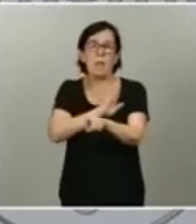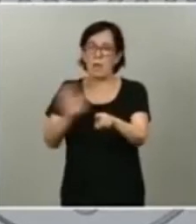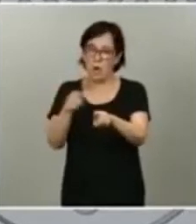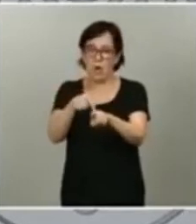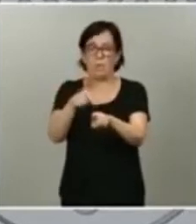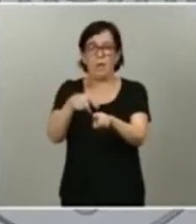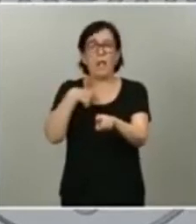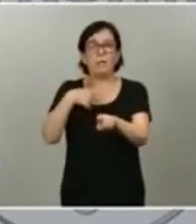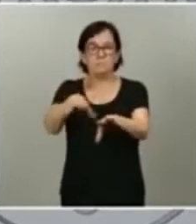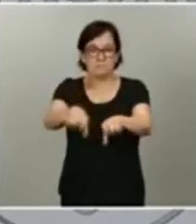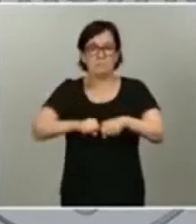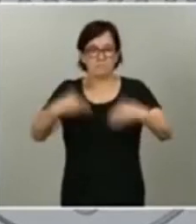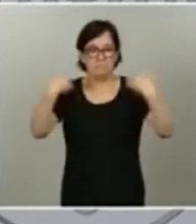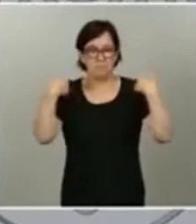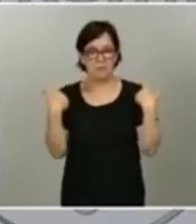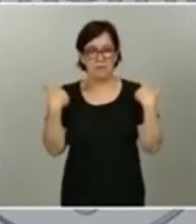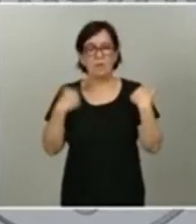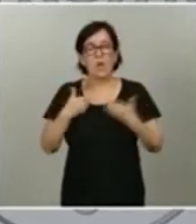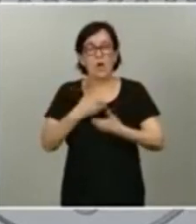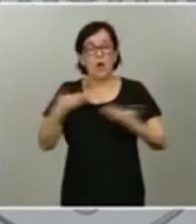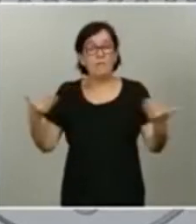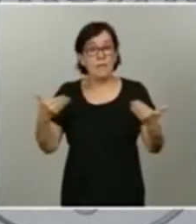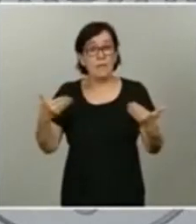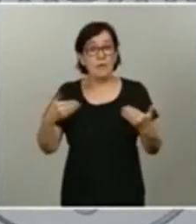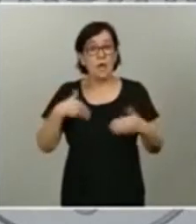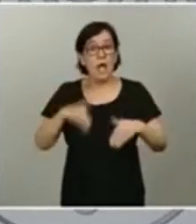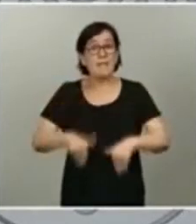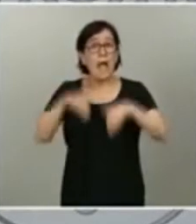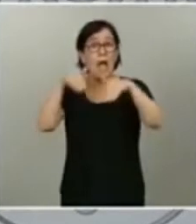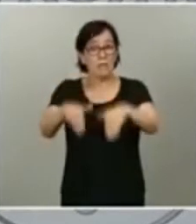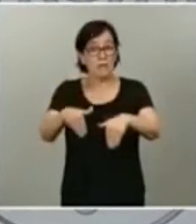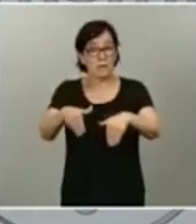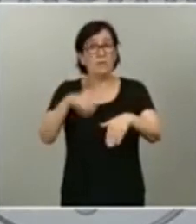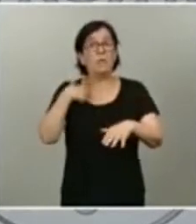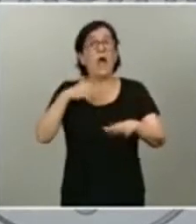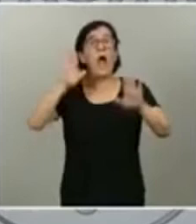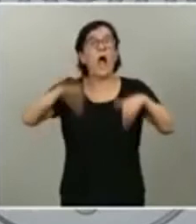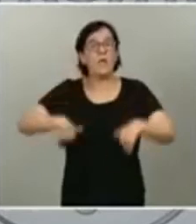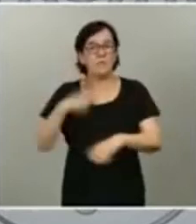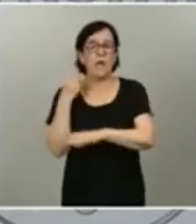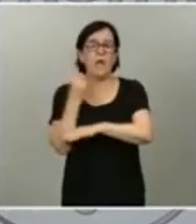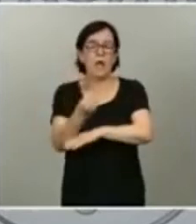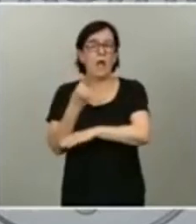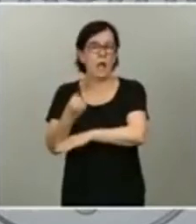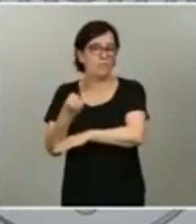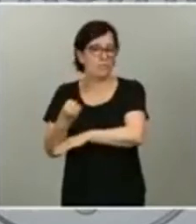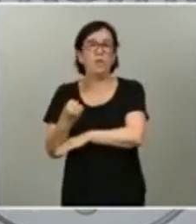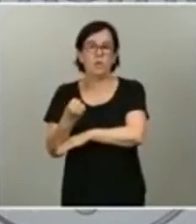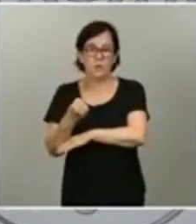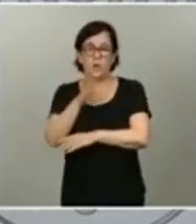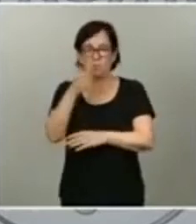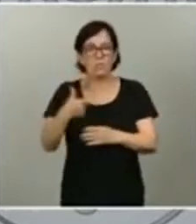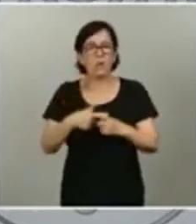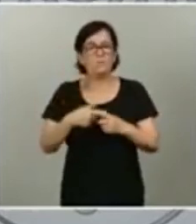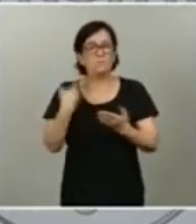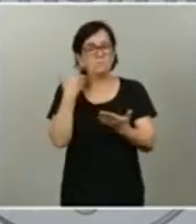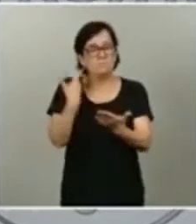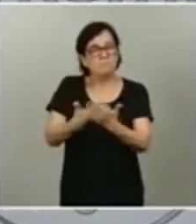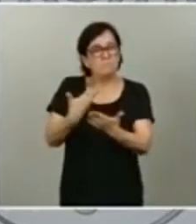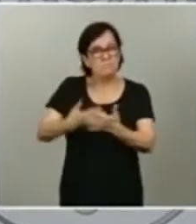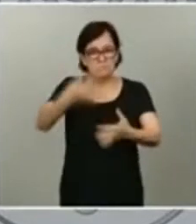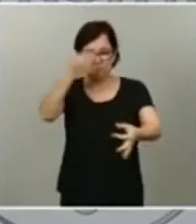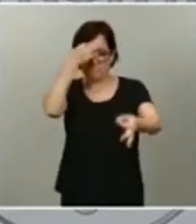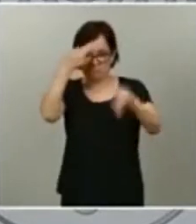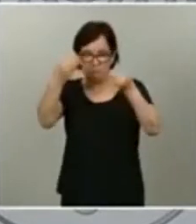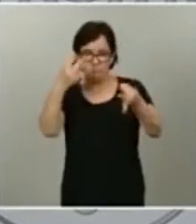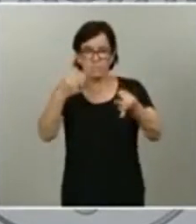posición y confiamos en que su candidatura obtenga el respaldo que merece por la solvencia, por el rigor, por su